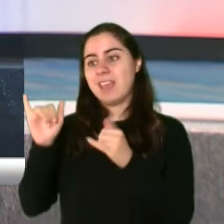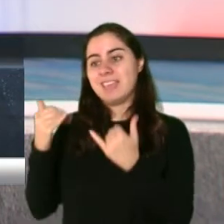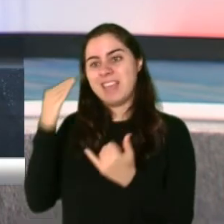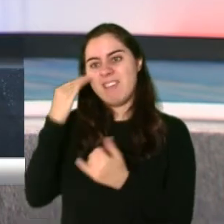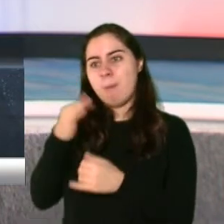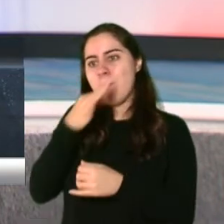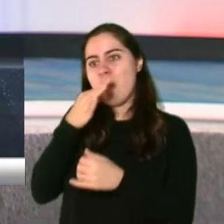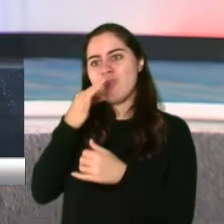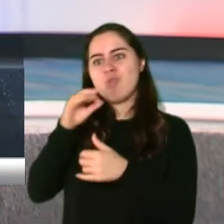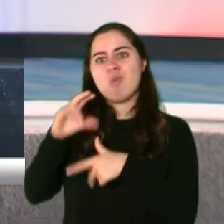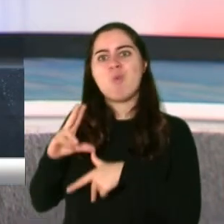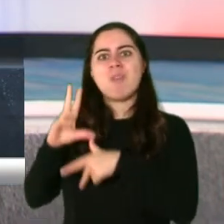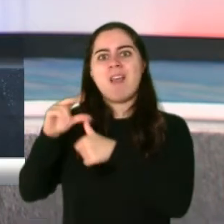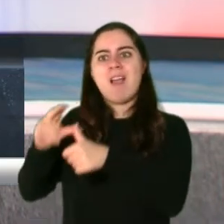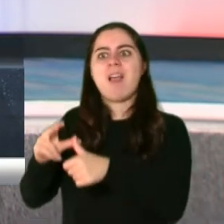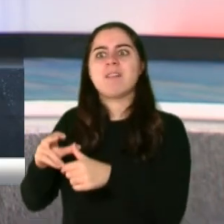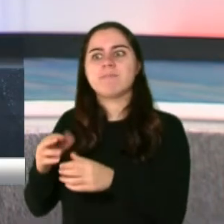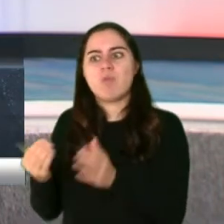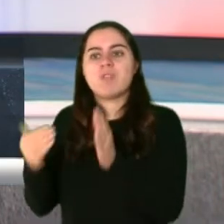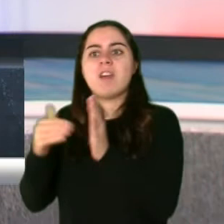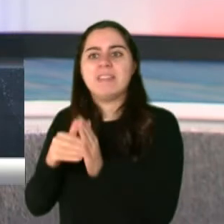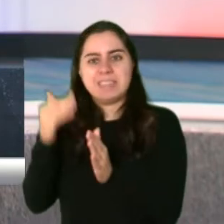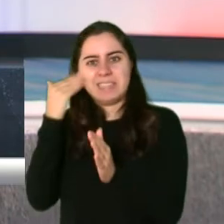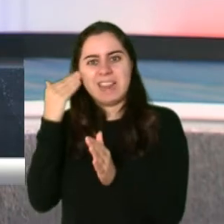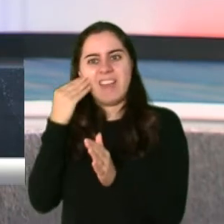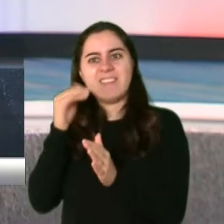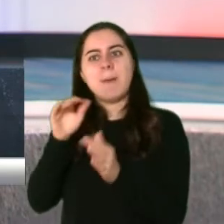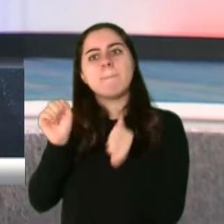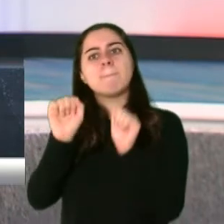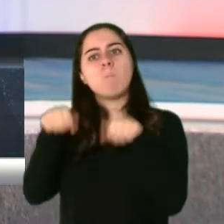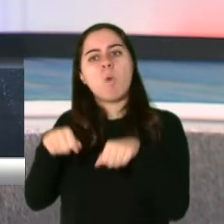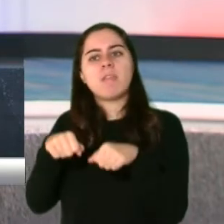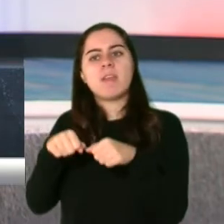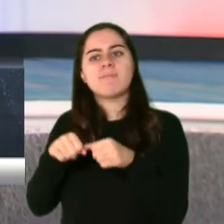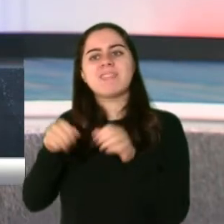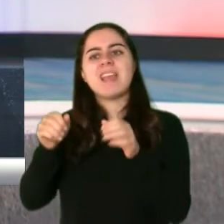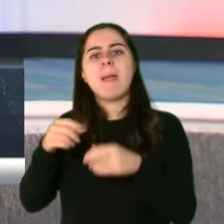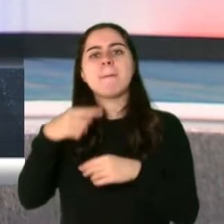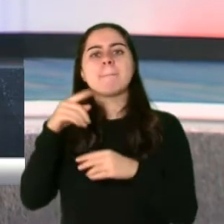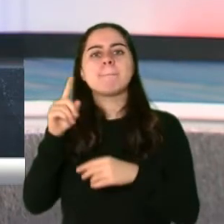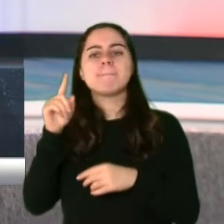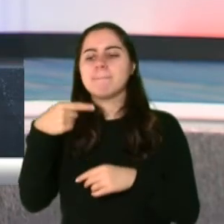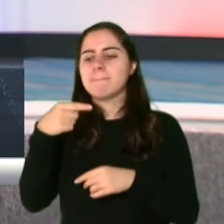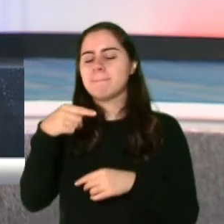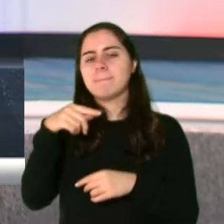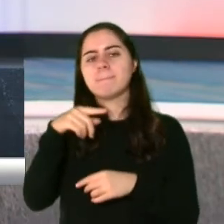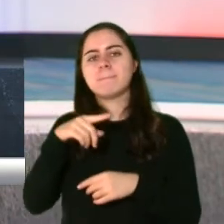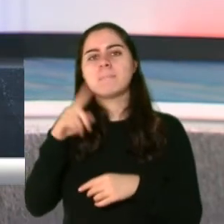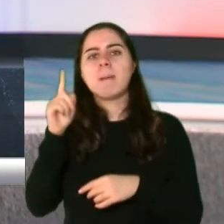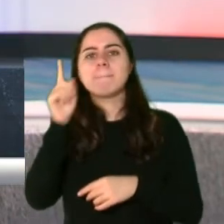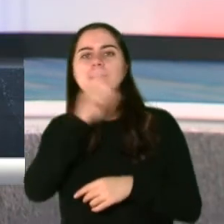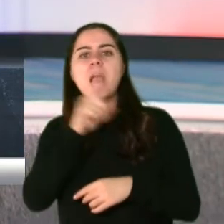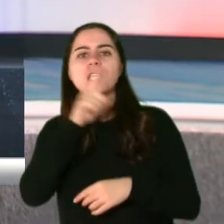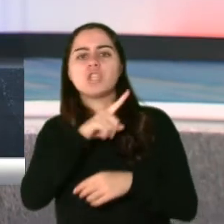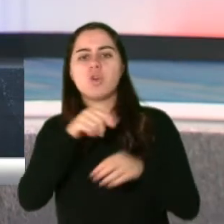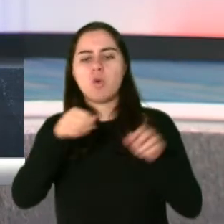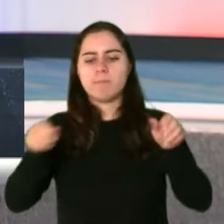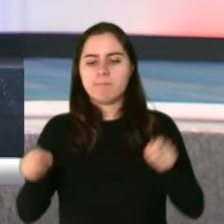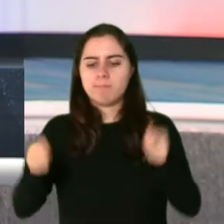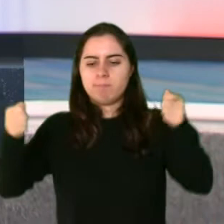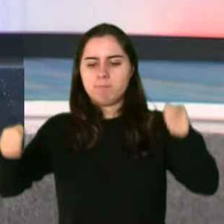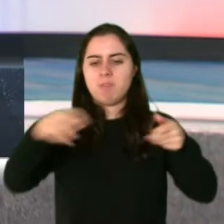en las cajas plásticas que son a prueba de agua, en las bolsas plásticas estas que se cierran, que se utilizan normalmente para conservar alimentos refrigerados.